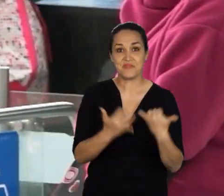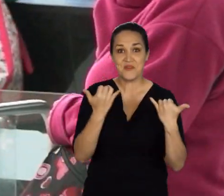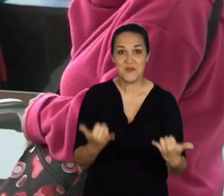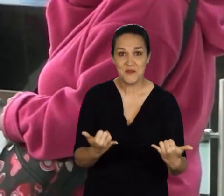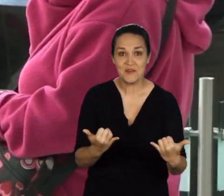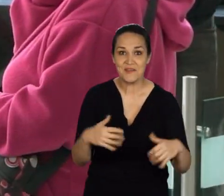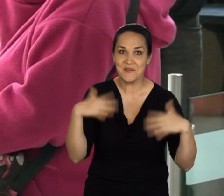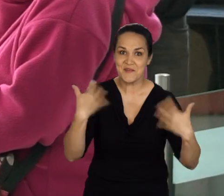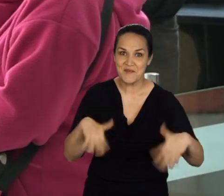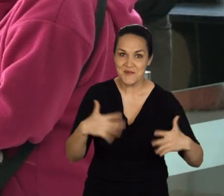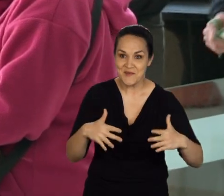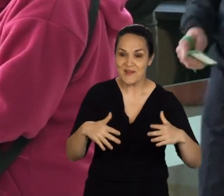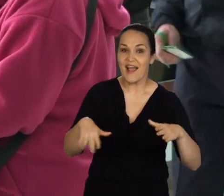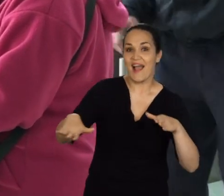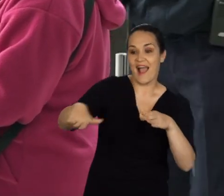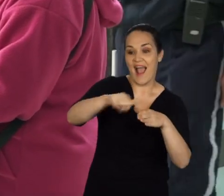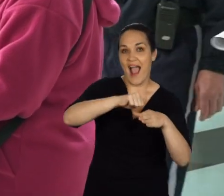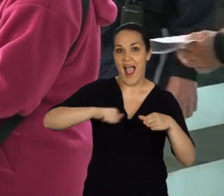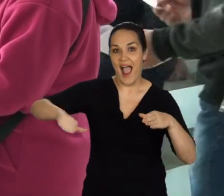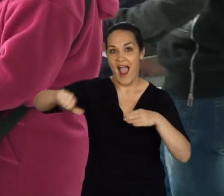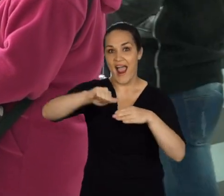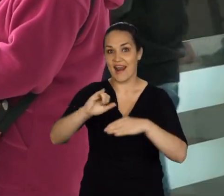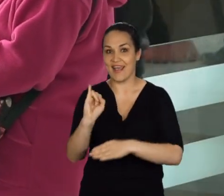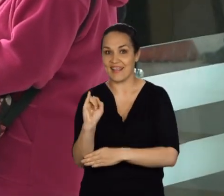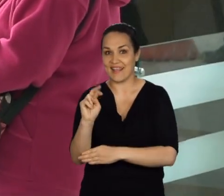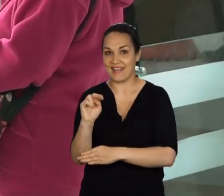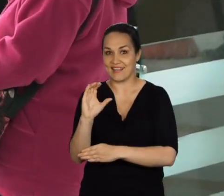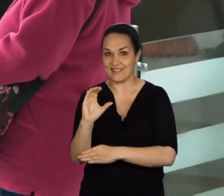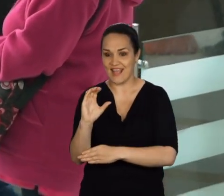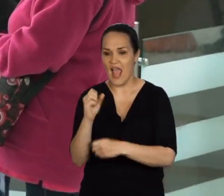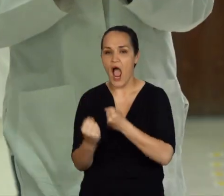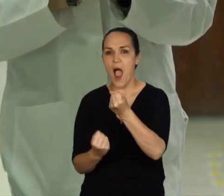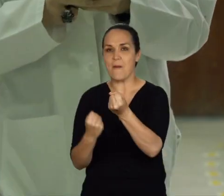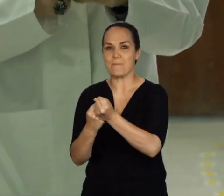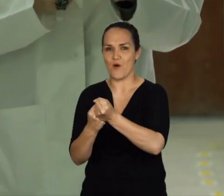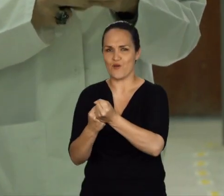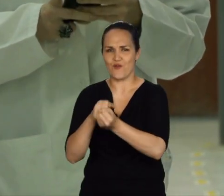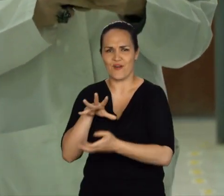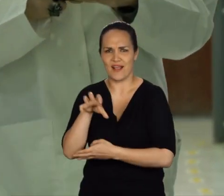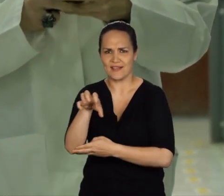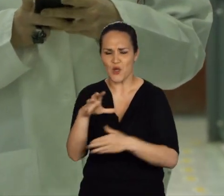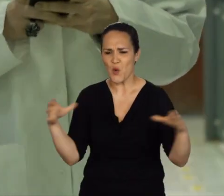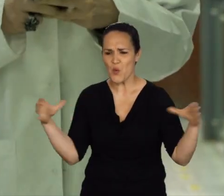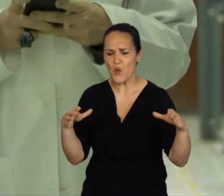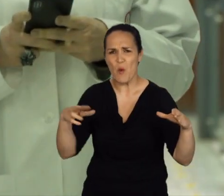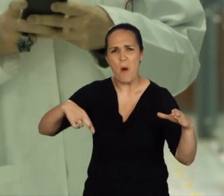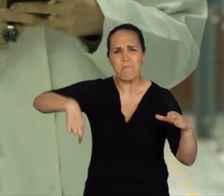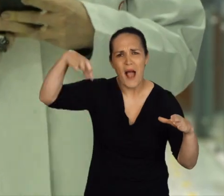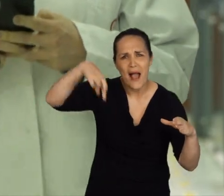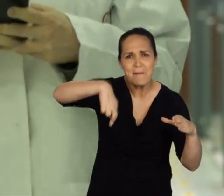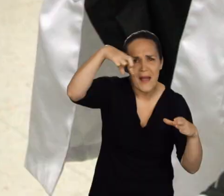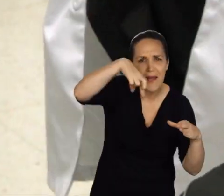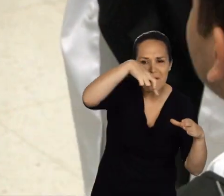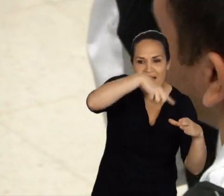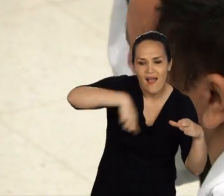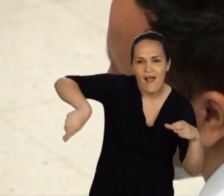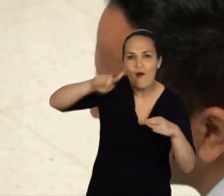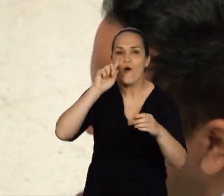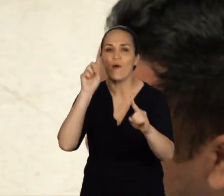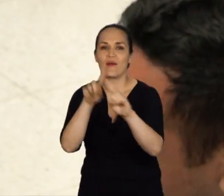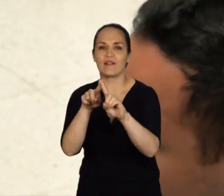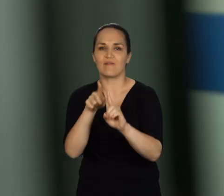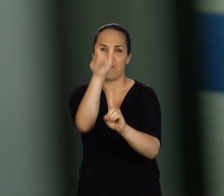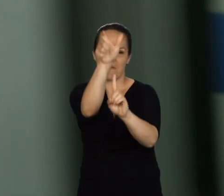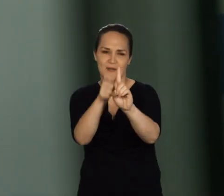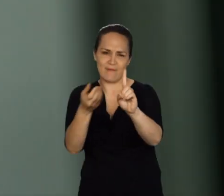Este ha sido nuestro recorrido por una de las áreas del Instituto Nacional de Cancerología, Soporte Oncológico, un grupo de profesionales que trabaja bajo